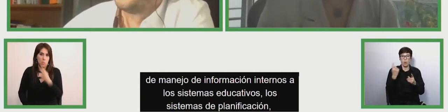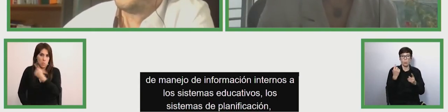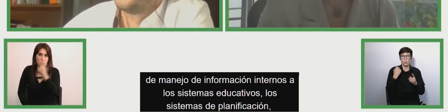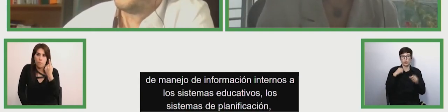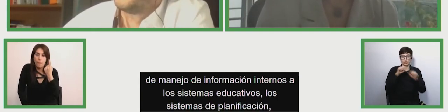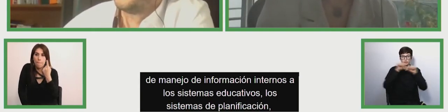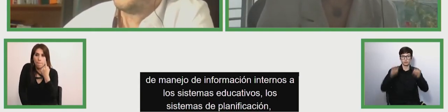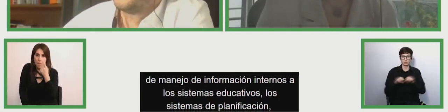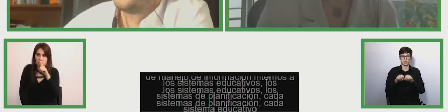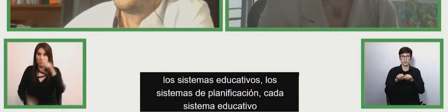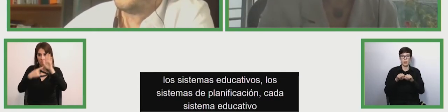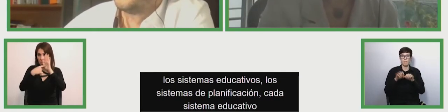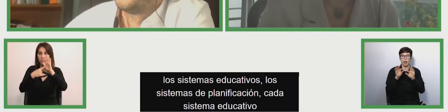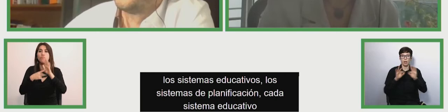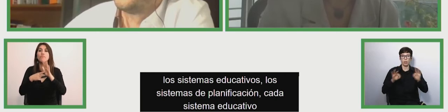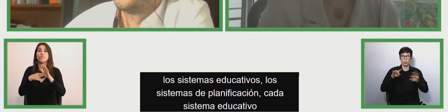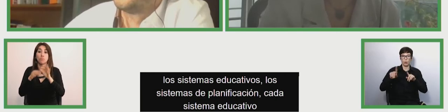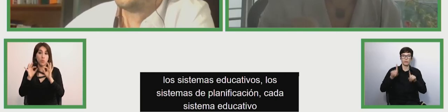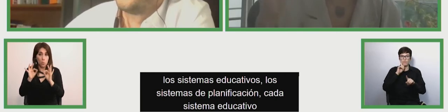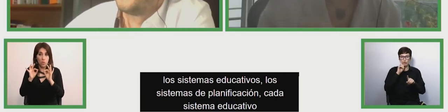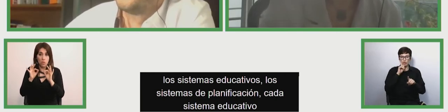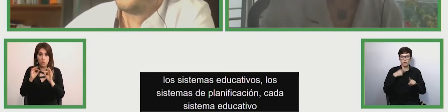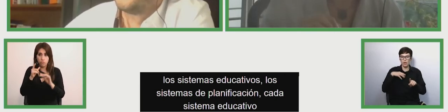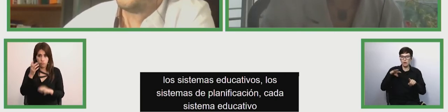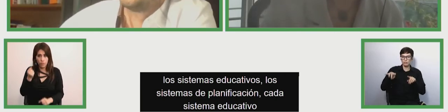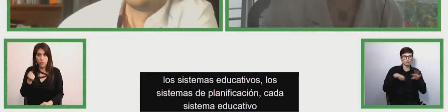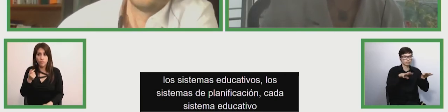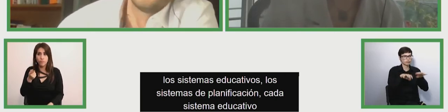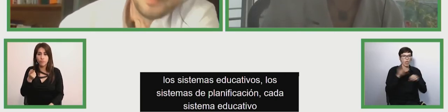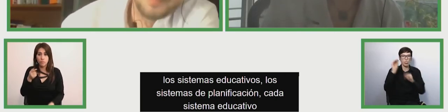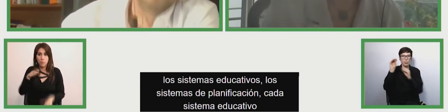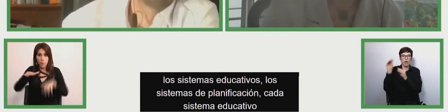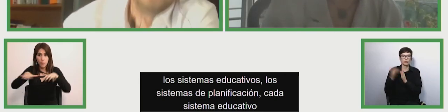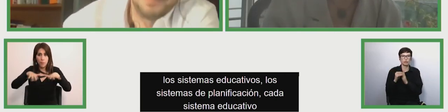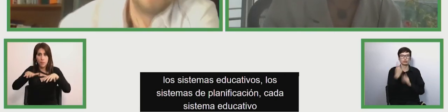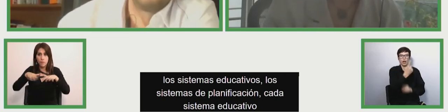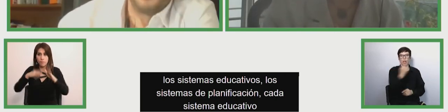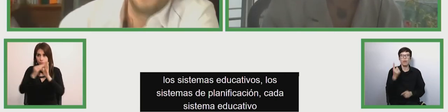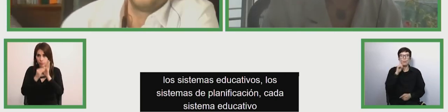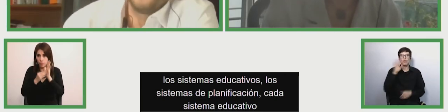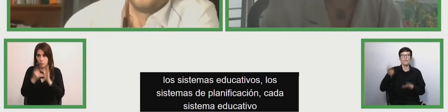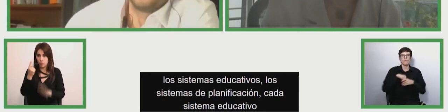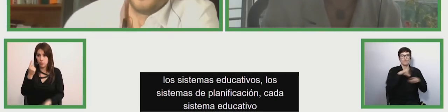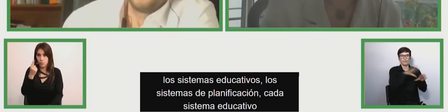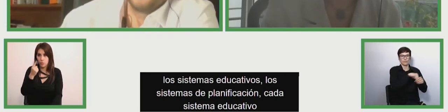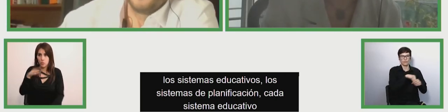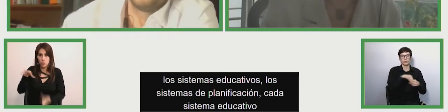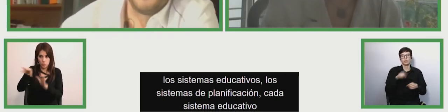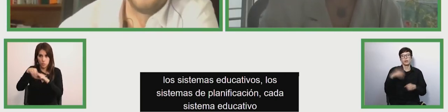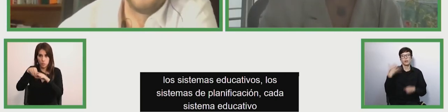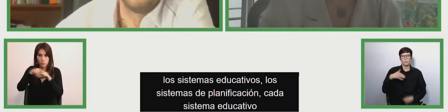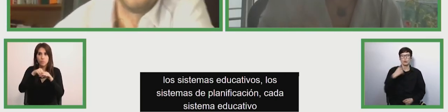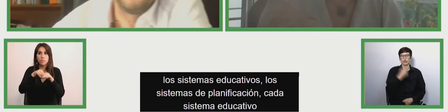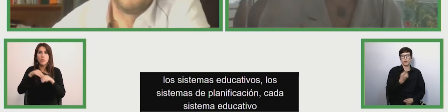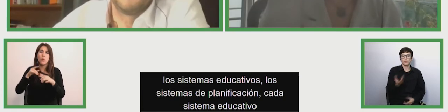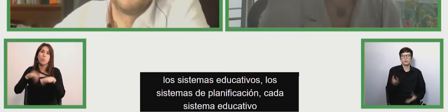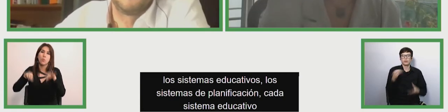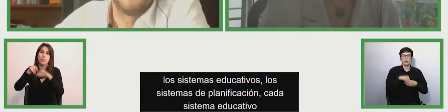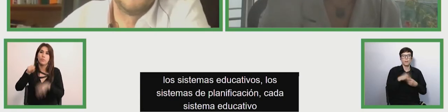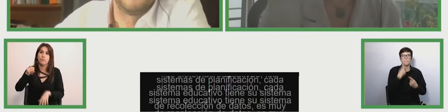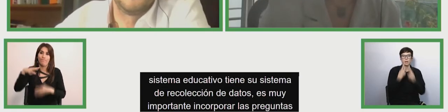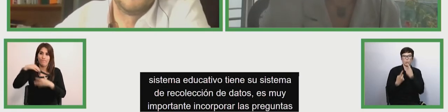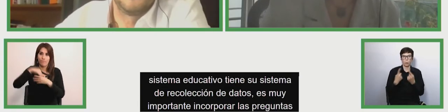sistema de recolección de datos es muy importante incorporar las preguntas también ahí dentro y de paso